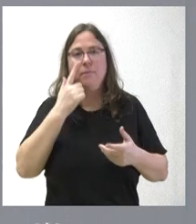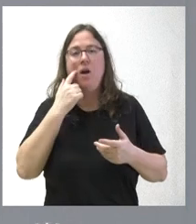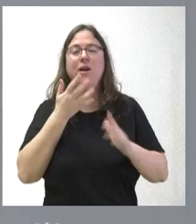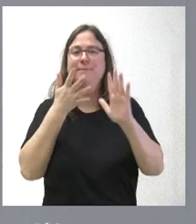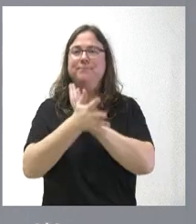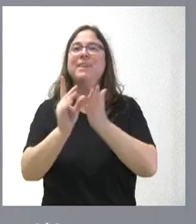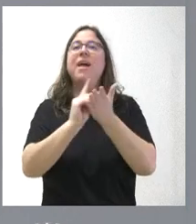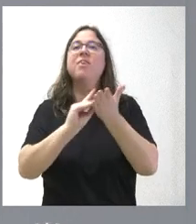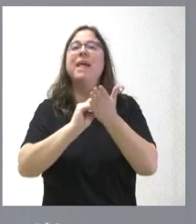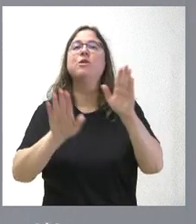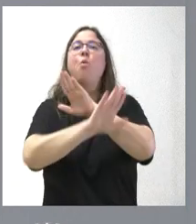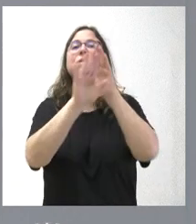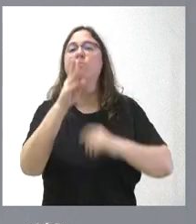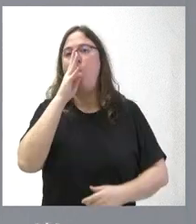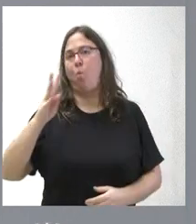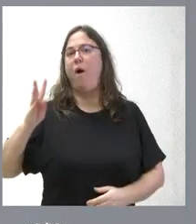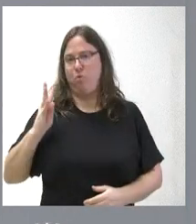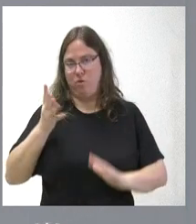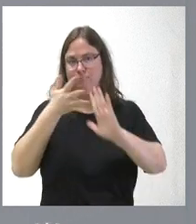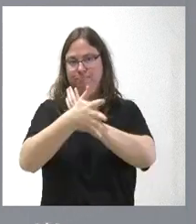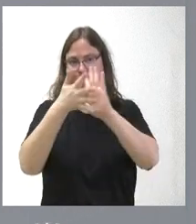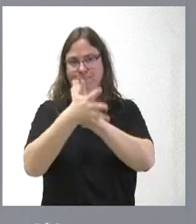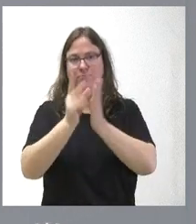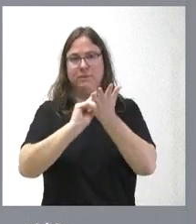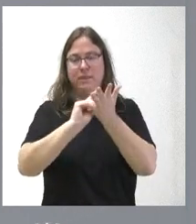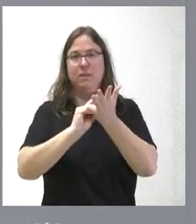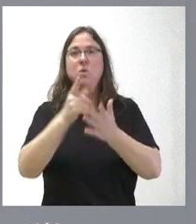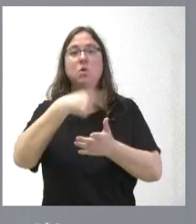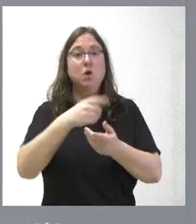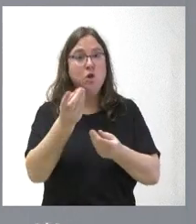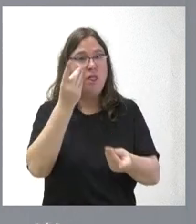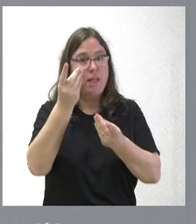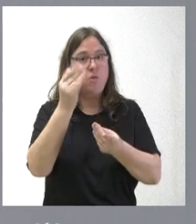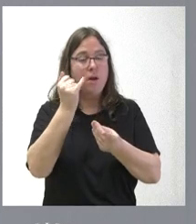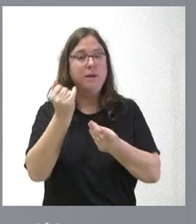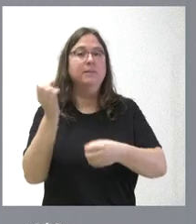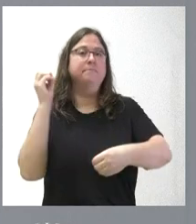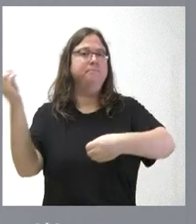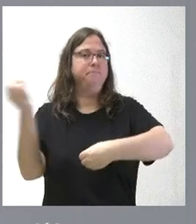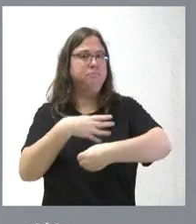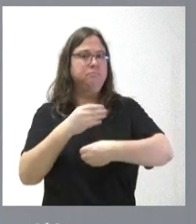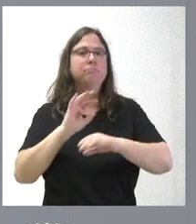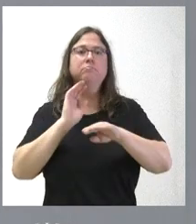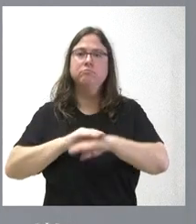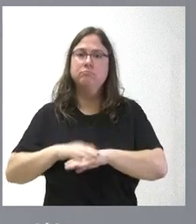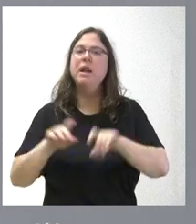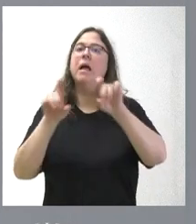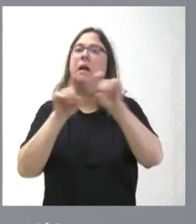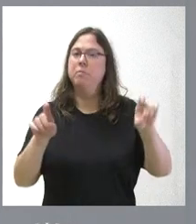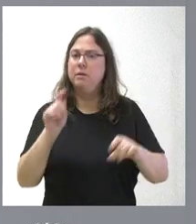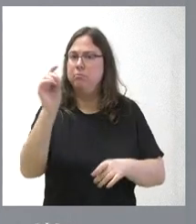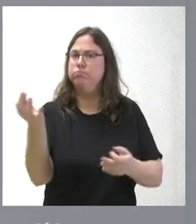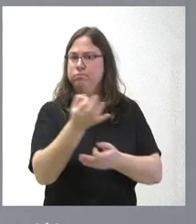datos de los últimos cuatro años. Donde tenemos los datos se han ingresado las cantidades correspondientes a la empresa concesionaria,